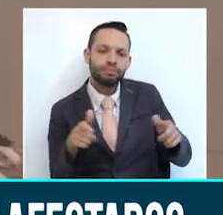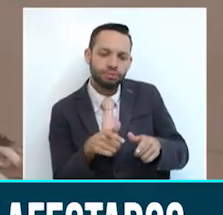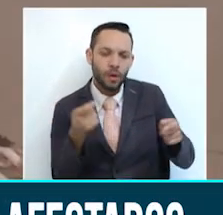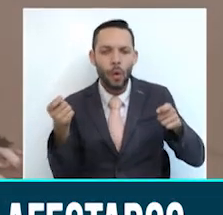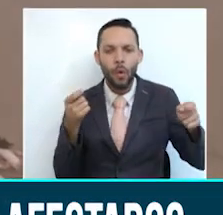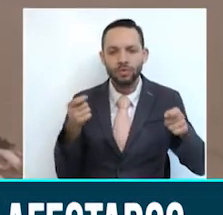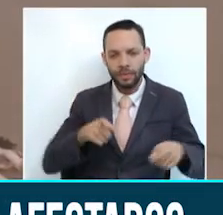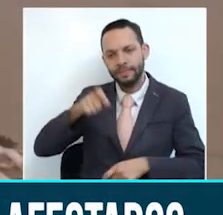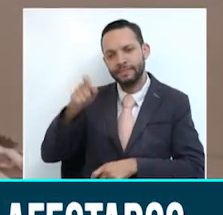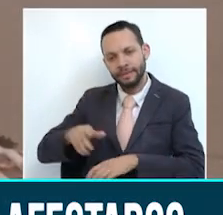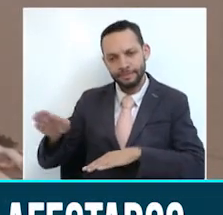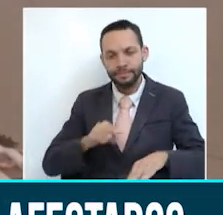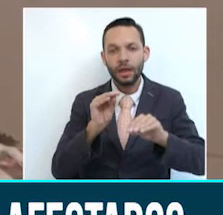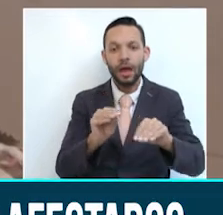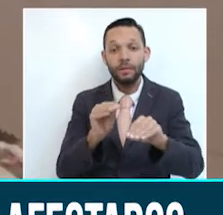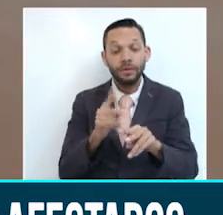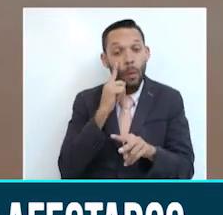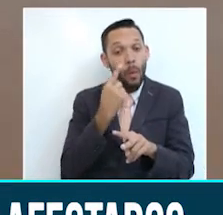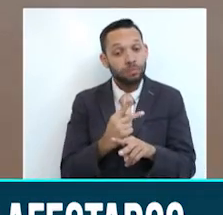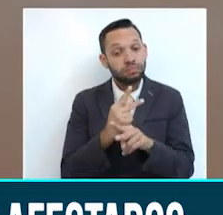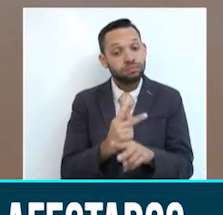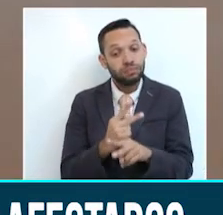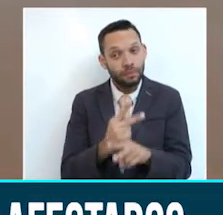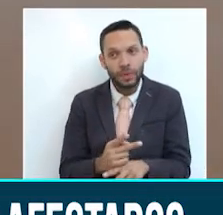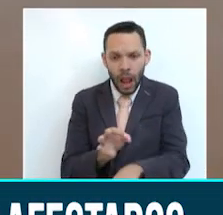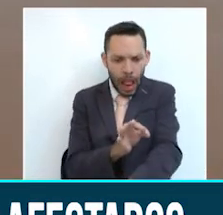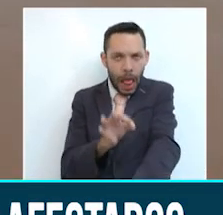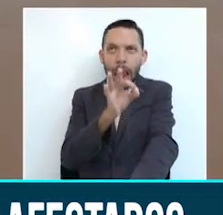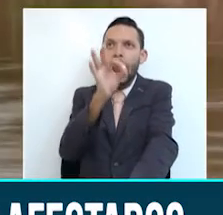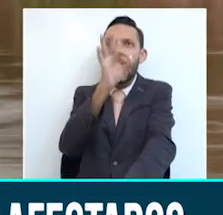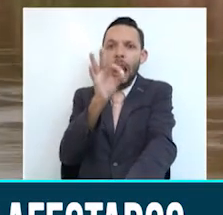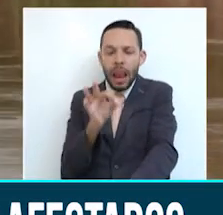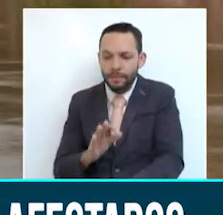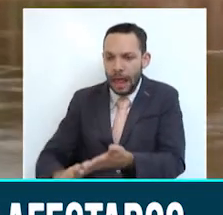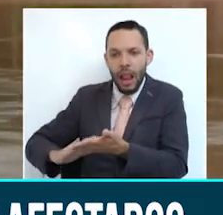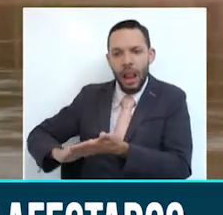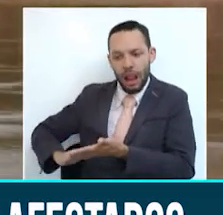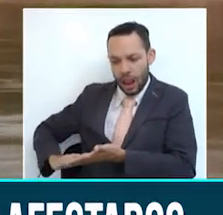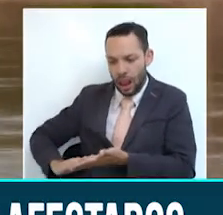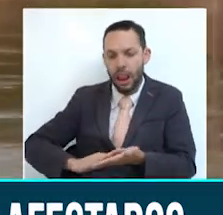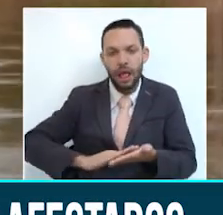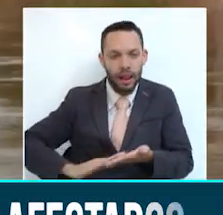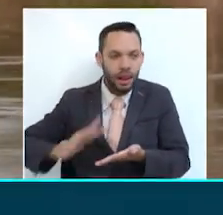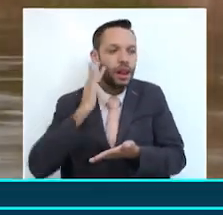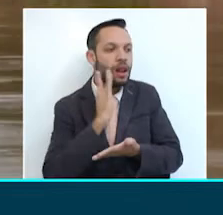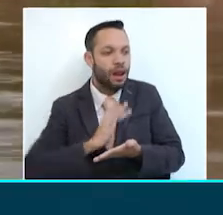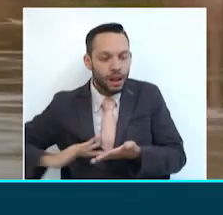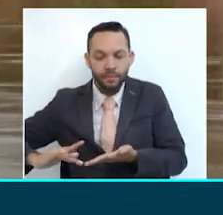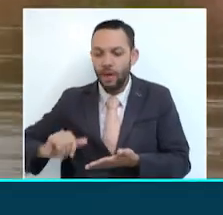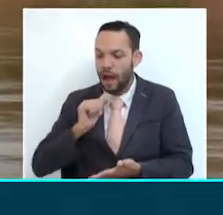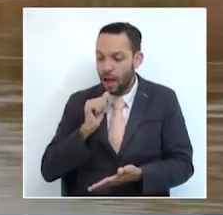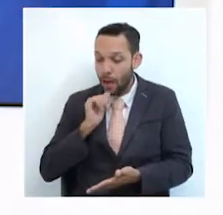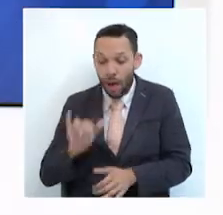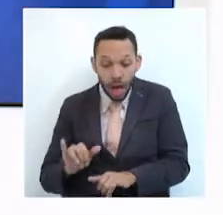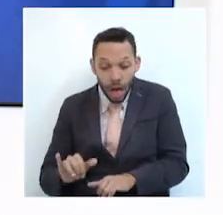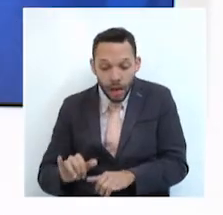por dengue allí. La recomendación es tener cuidado con los criaderos donde se deben lavar los tanques de agua y recoger los baldes que están al aire libre.